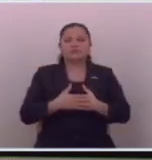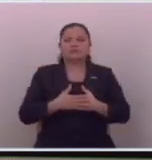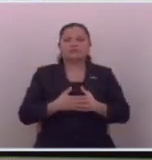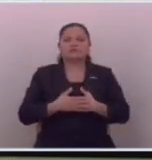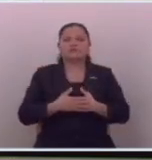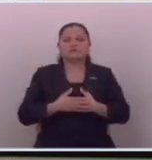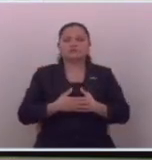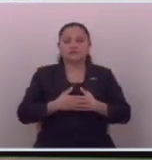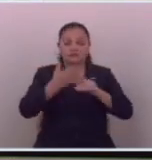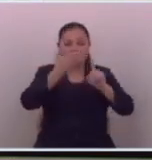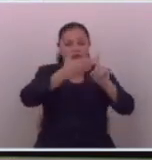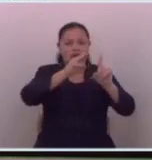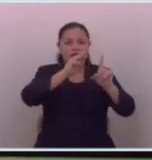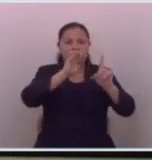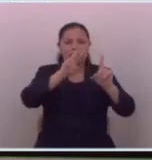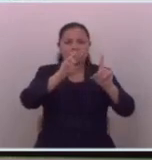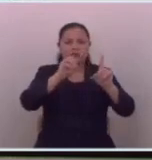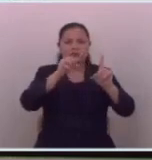Mario Gómez